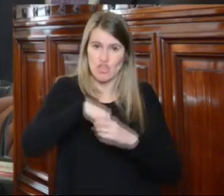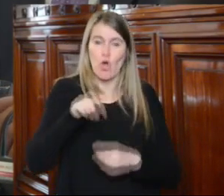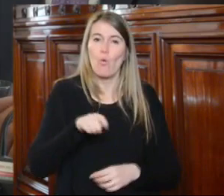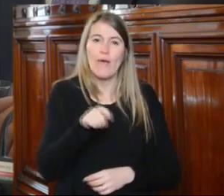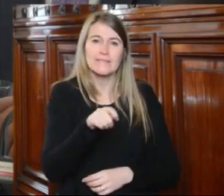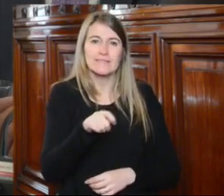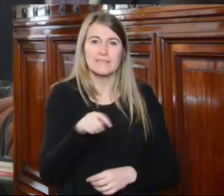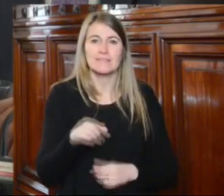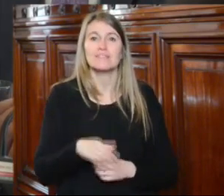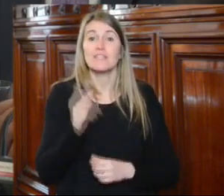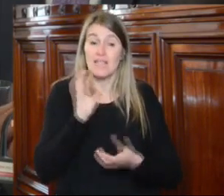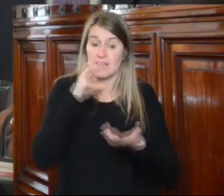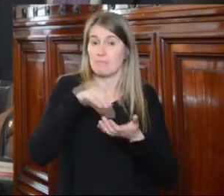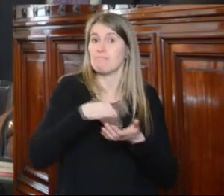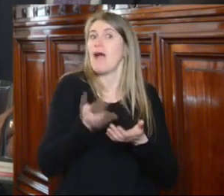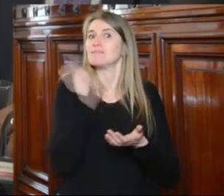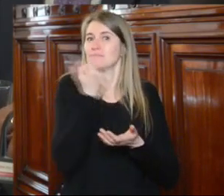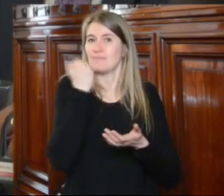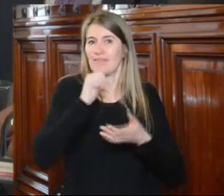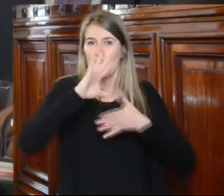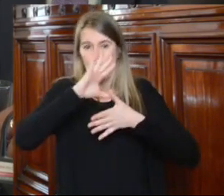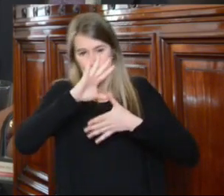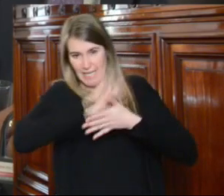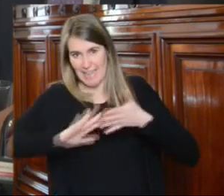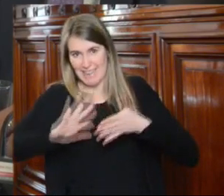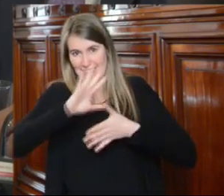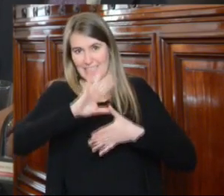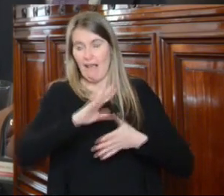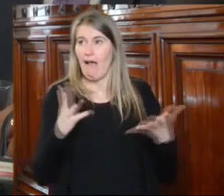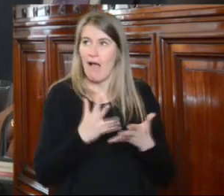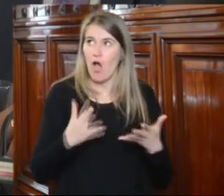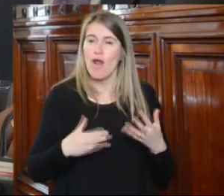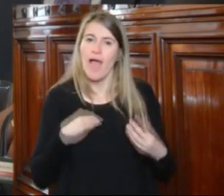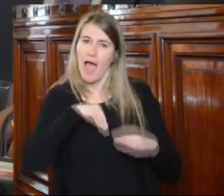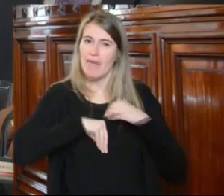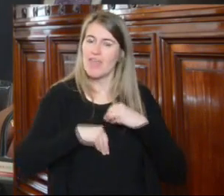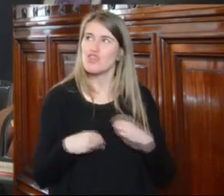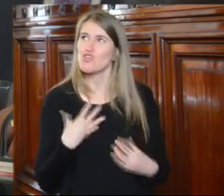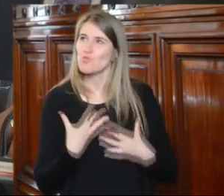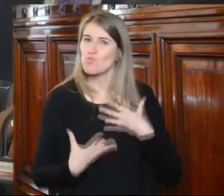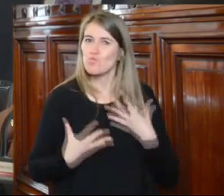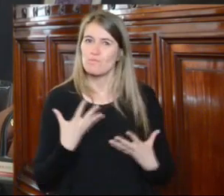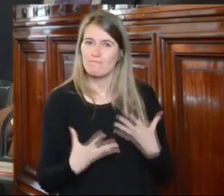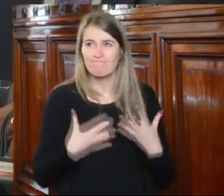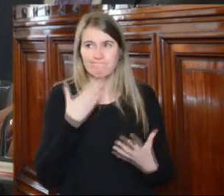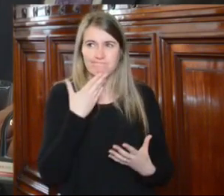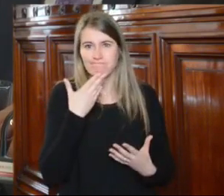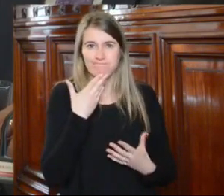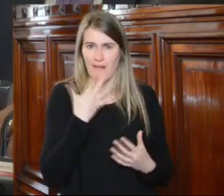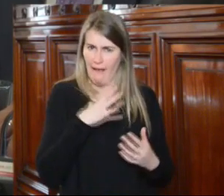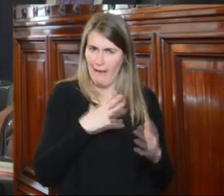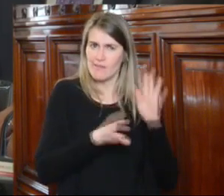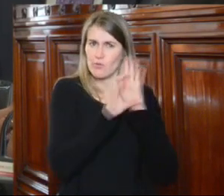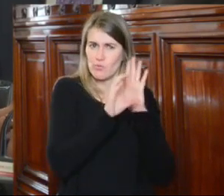prestigiada del continente y nos han removido nuestras inquietudes jurídicas nos hemos amarrado un poco para no meternos